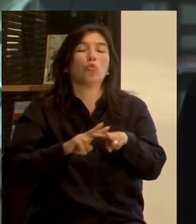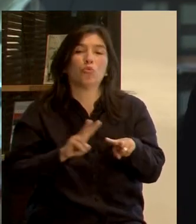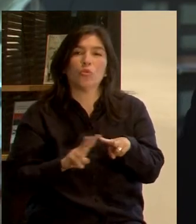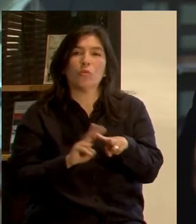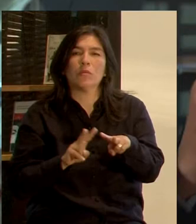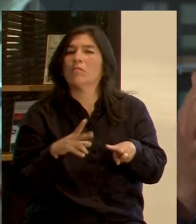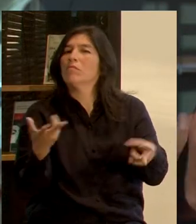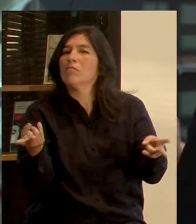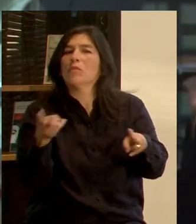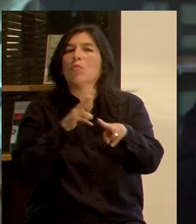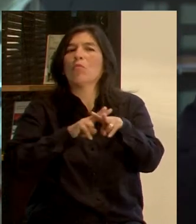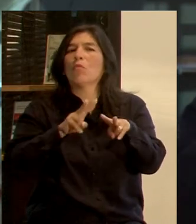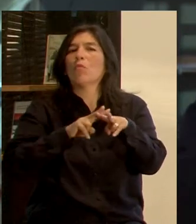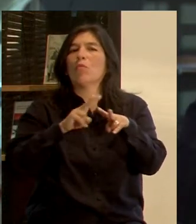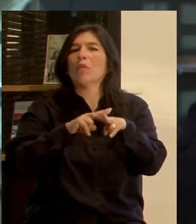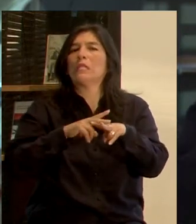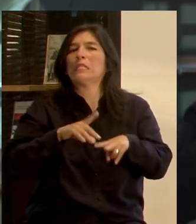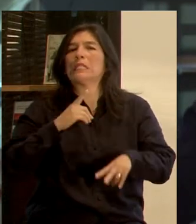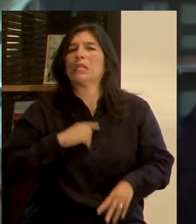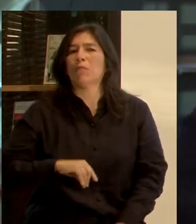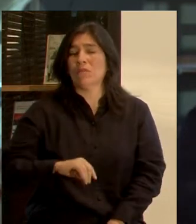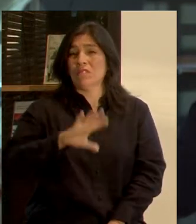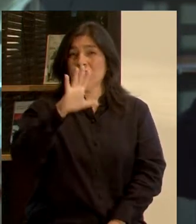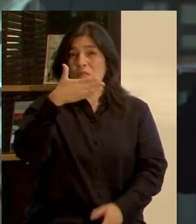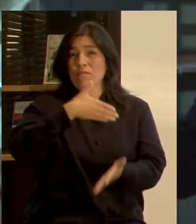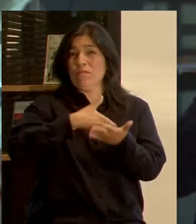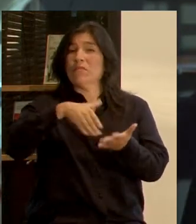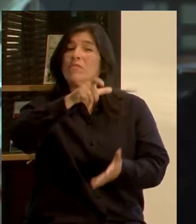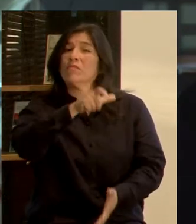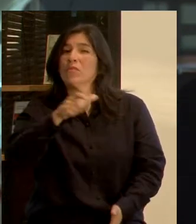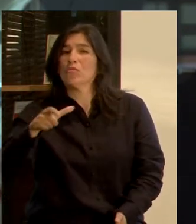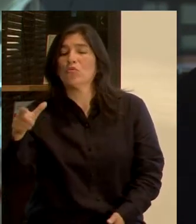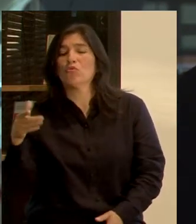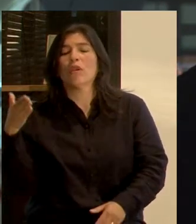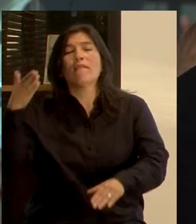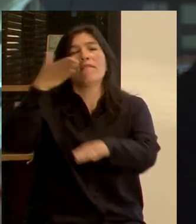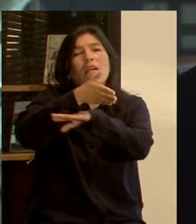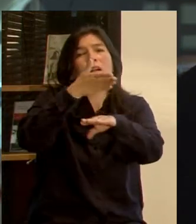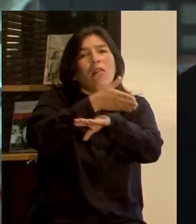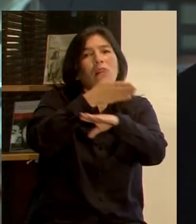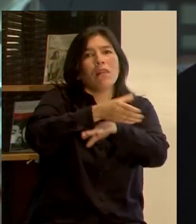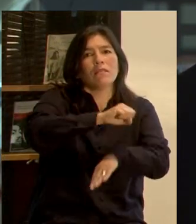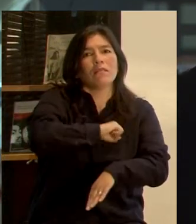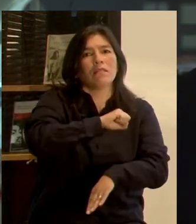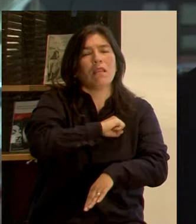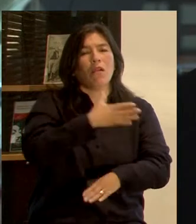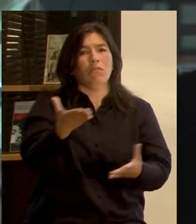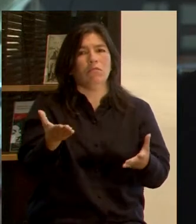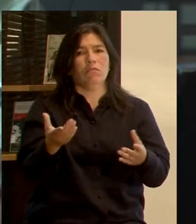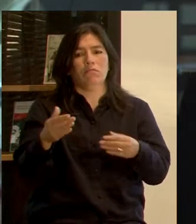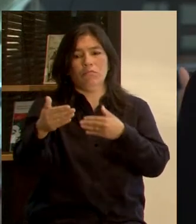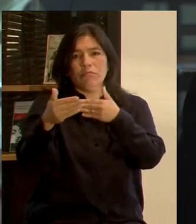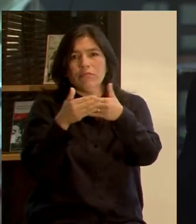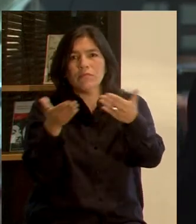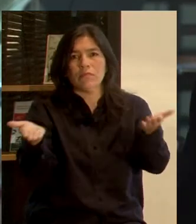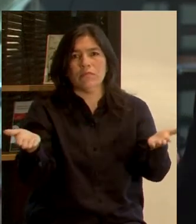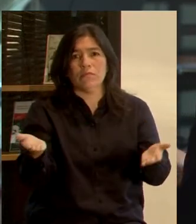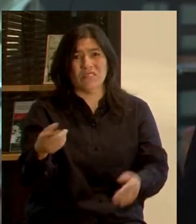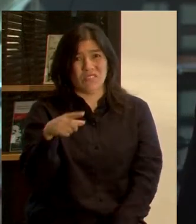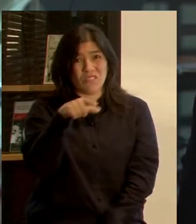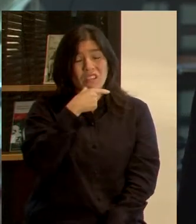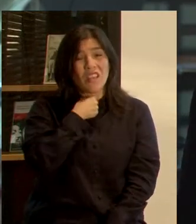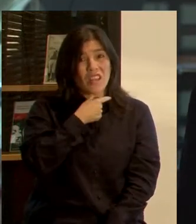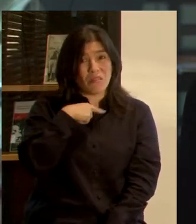como una solución digna a los 5 millones de habitantes que van a llegar a Santiago en los próximos años. Eso es lo que nosotros